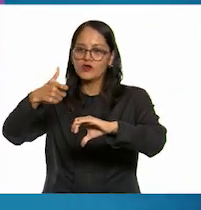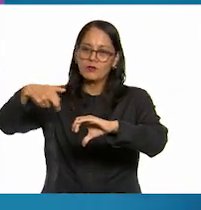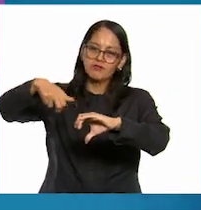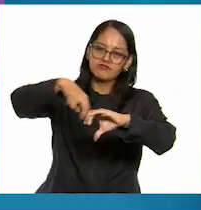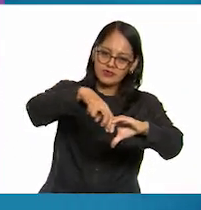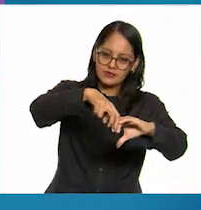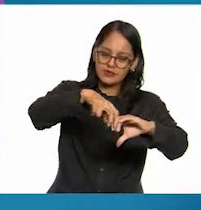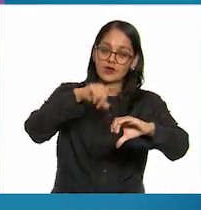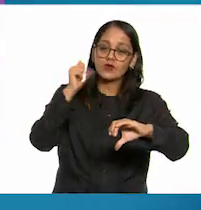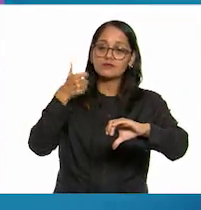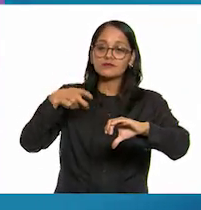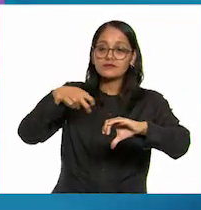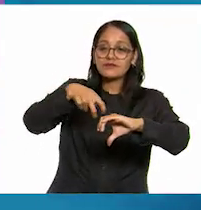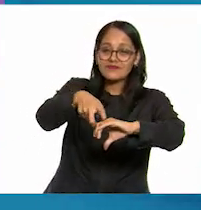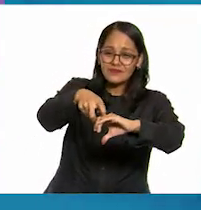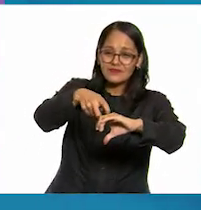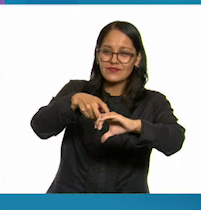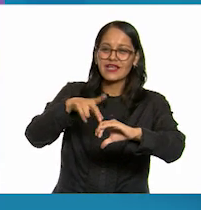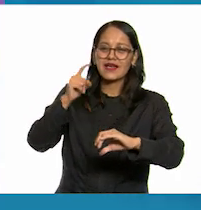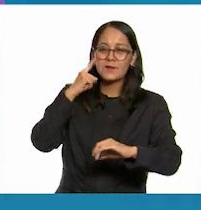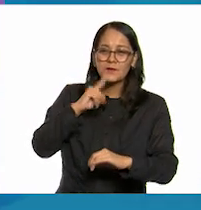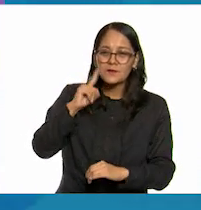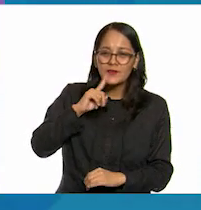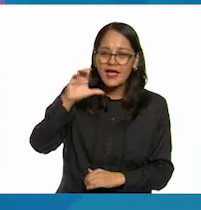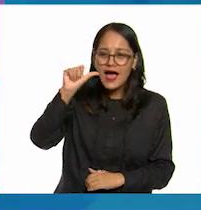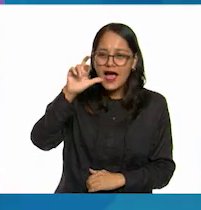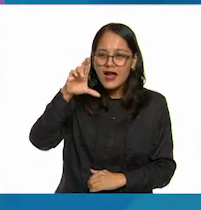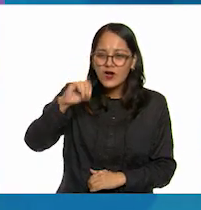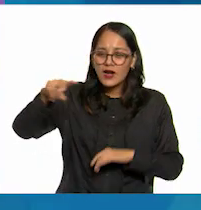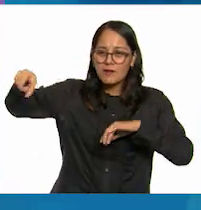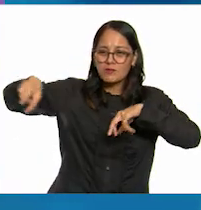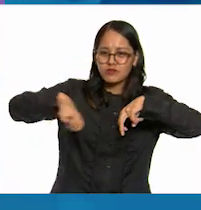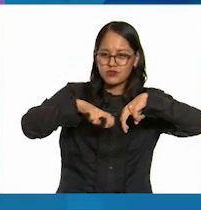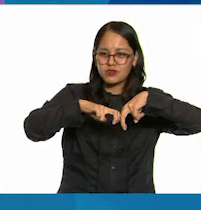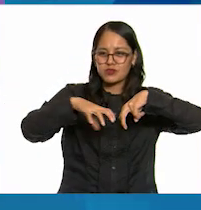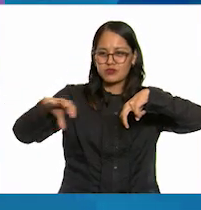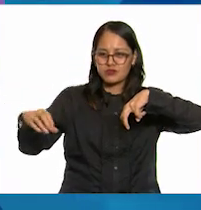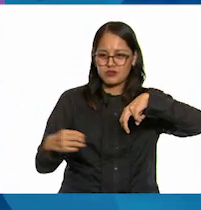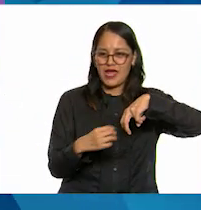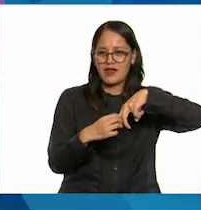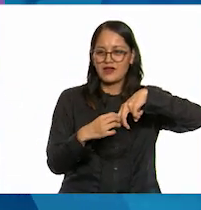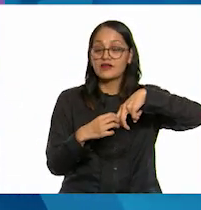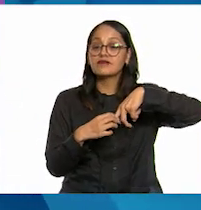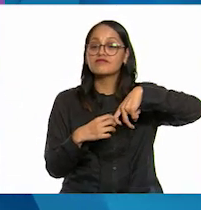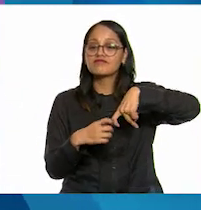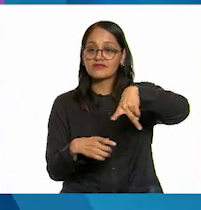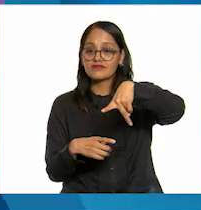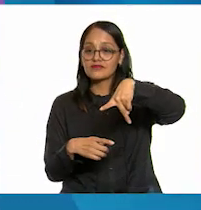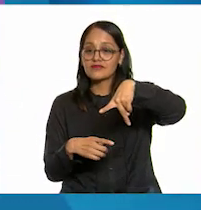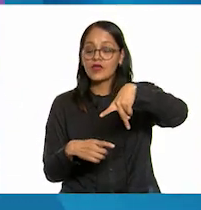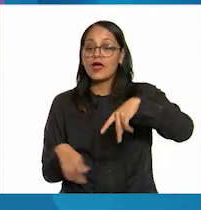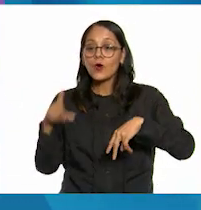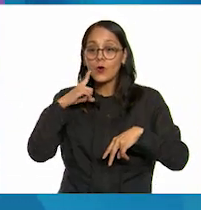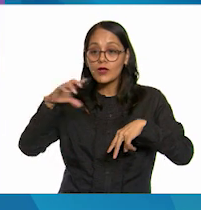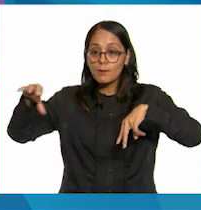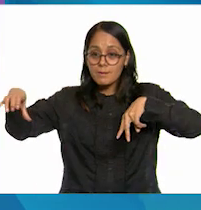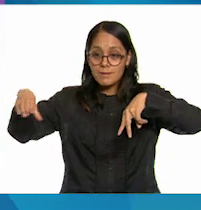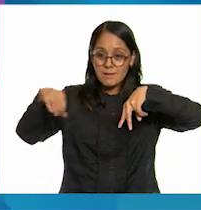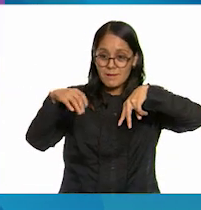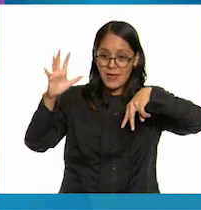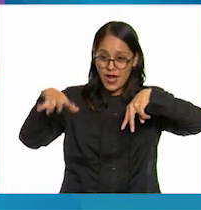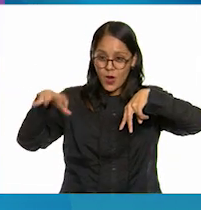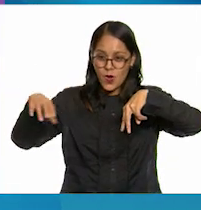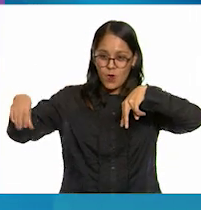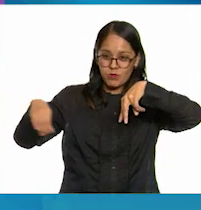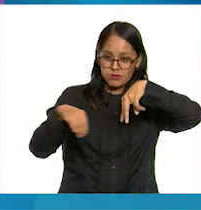le tira un centro a la carola que la recibe remata fíjate bien la acción de recibir el balón de fútbol